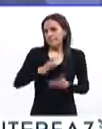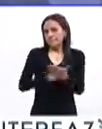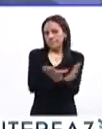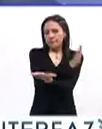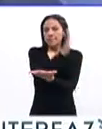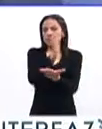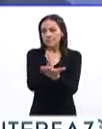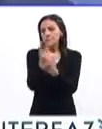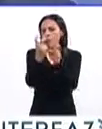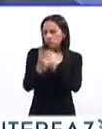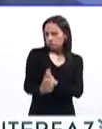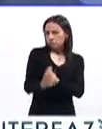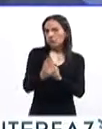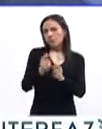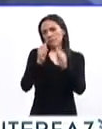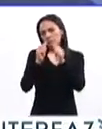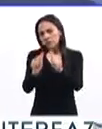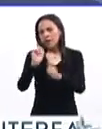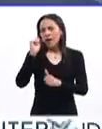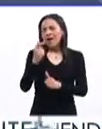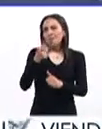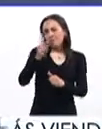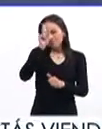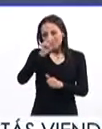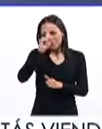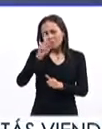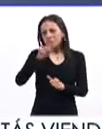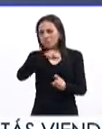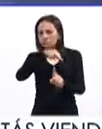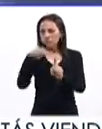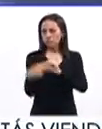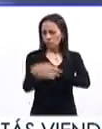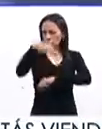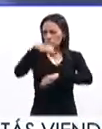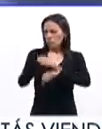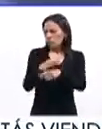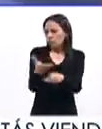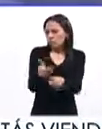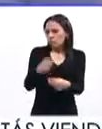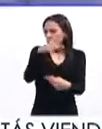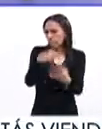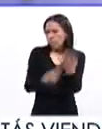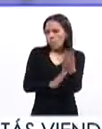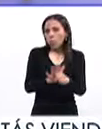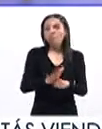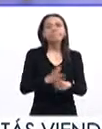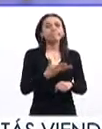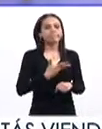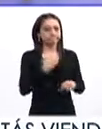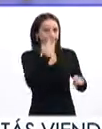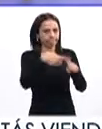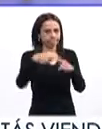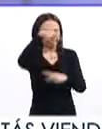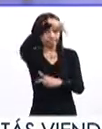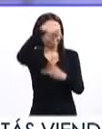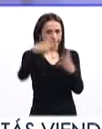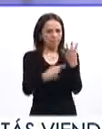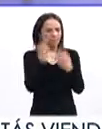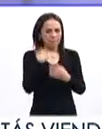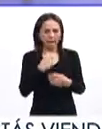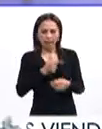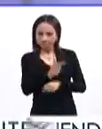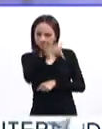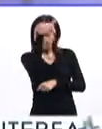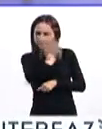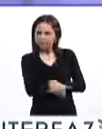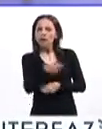pues, te recomiende perder una perspectiva ya médica? Claro, bueno, hay diferentes criterios diagnósticos para considerar que alguien ya tiene